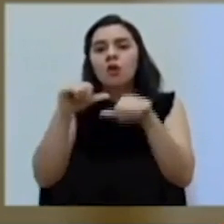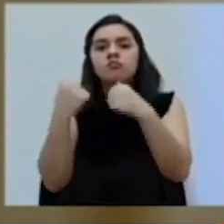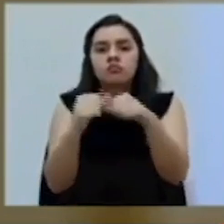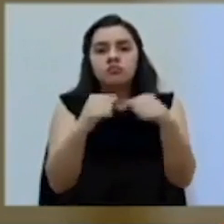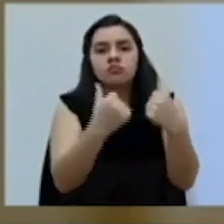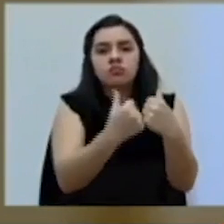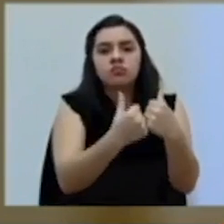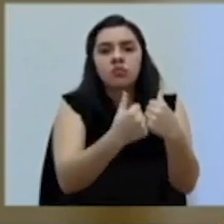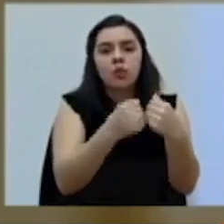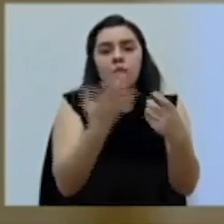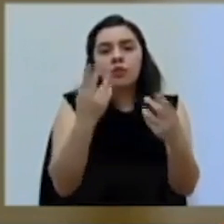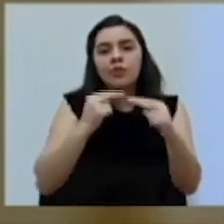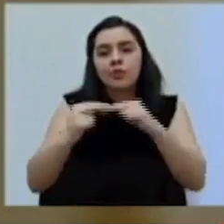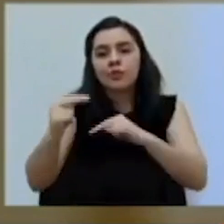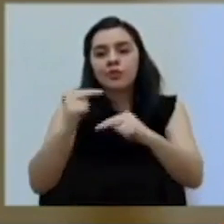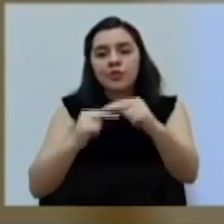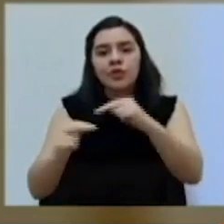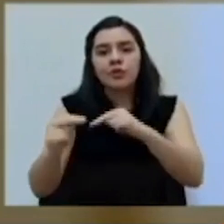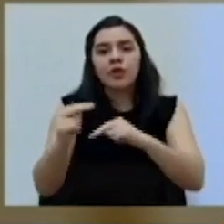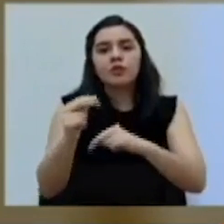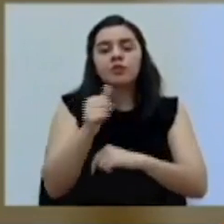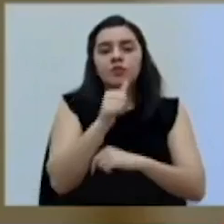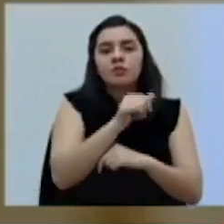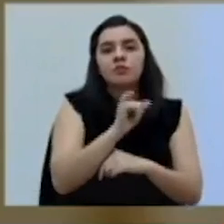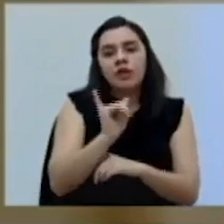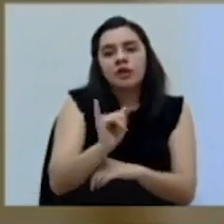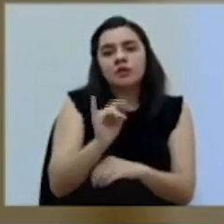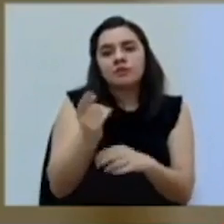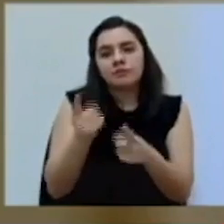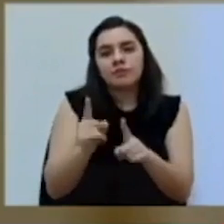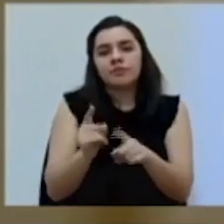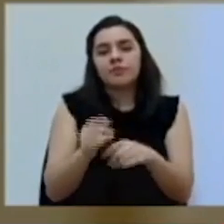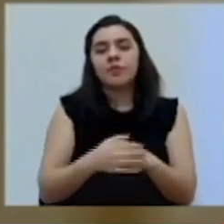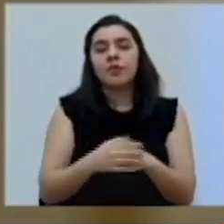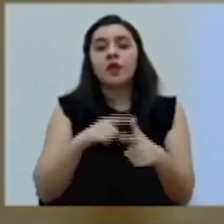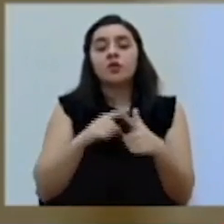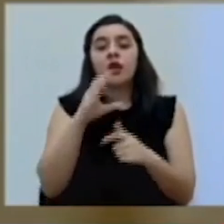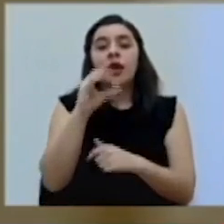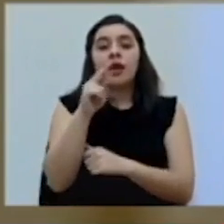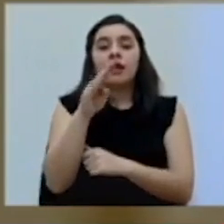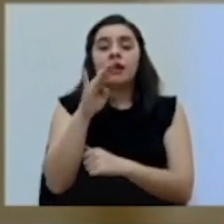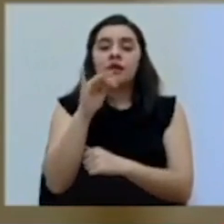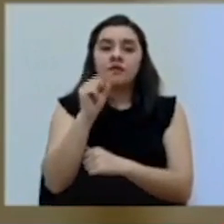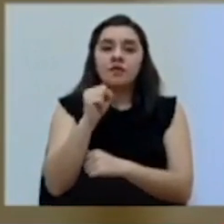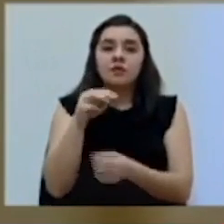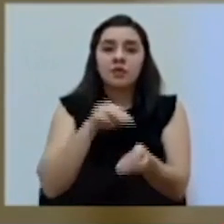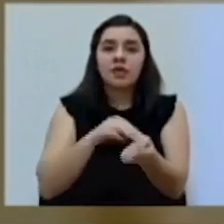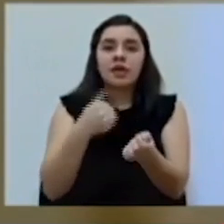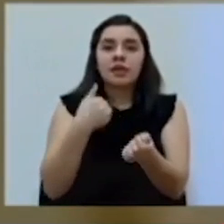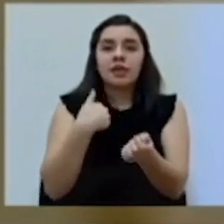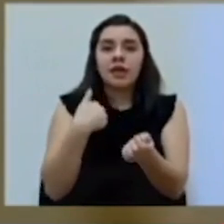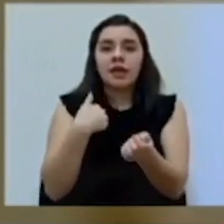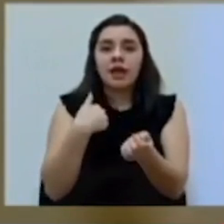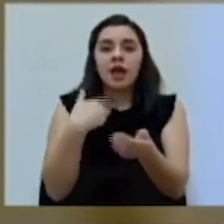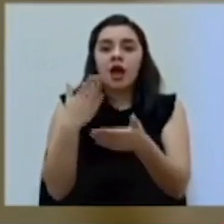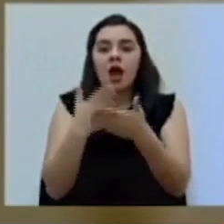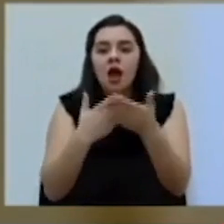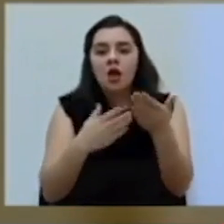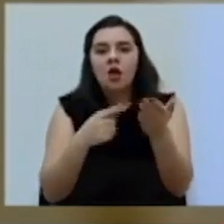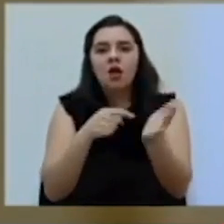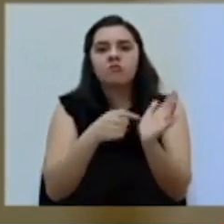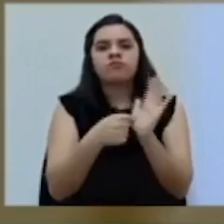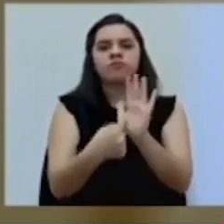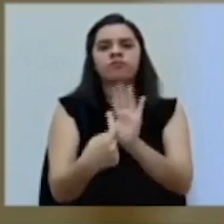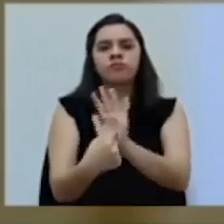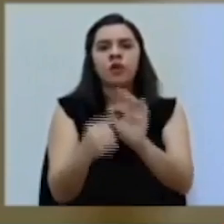de contrabando, ¿verdad? Hay otras cosas que se pueden presentar al respecto. Entonces, la cannabis medicinal tiene un acervo de evidencia que va creciendo